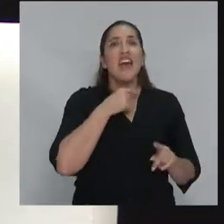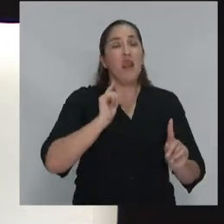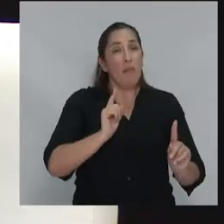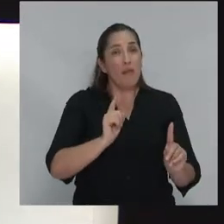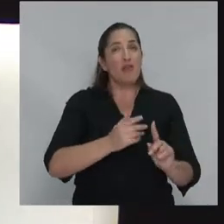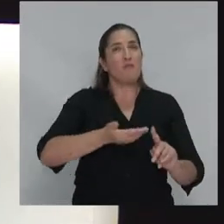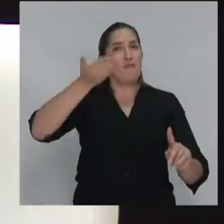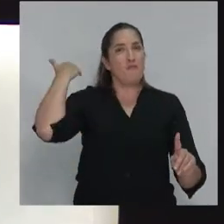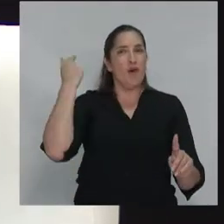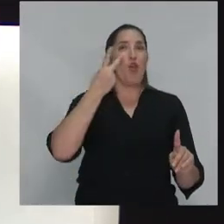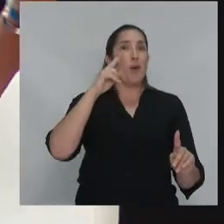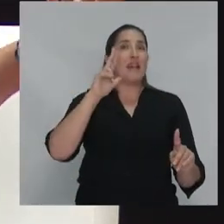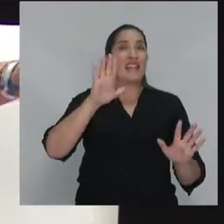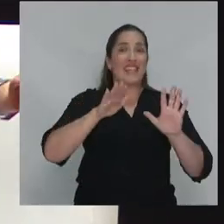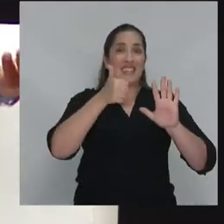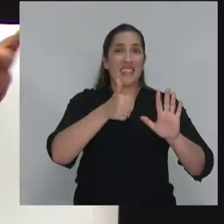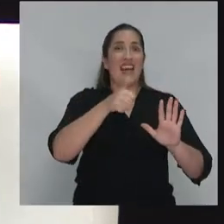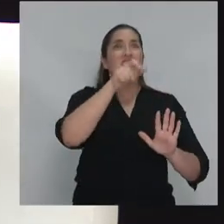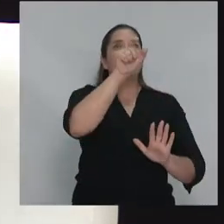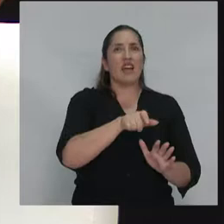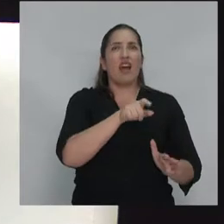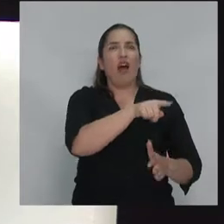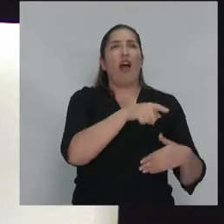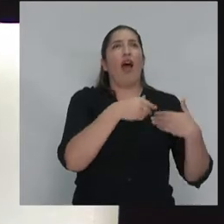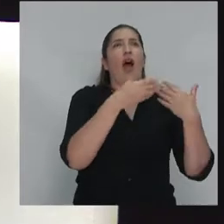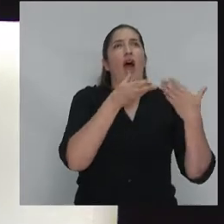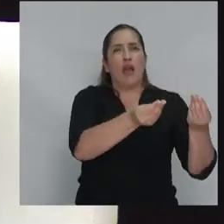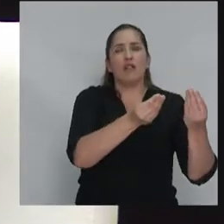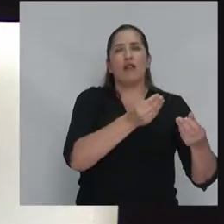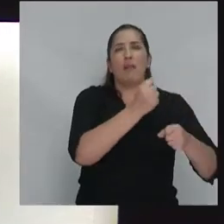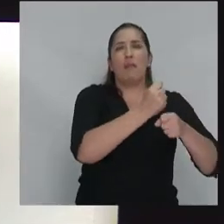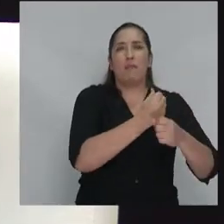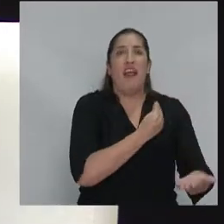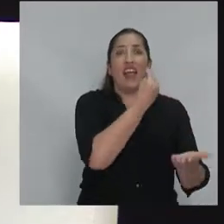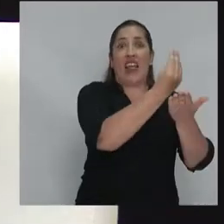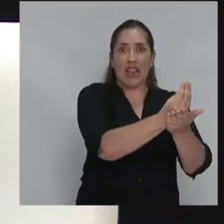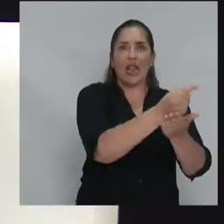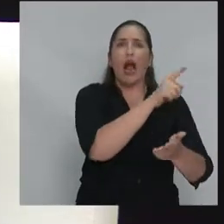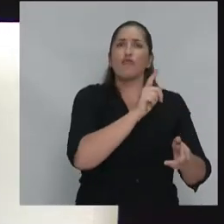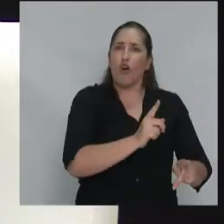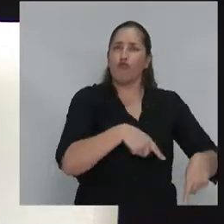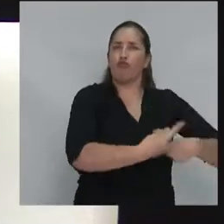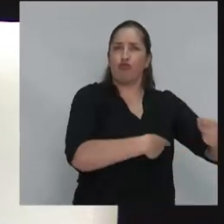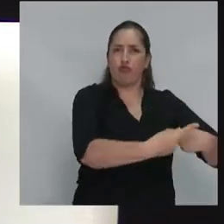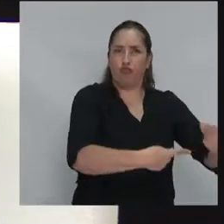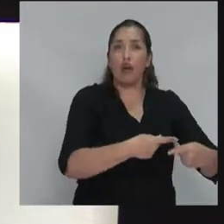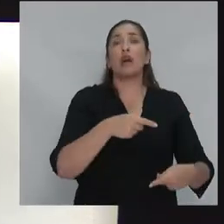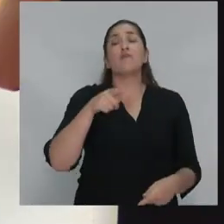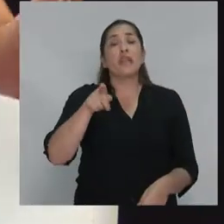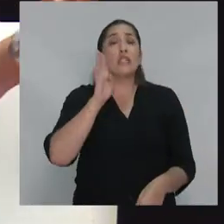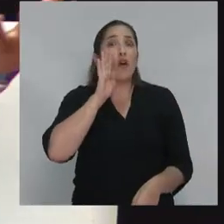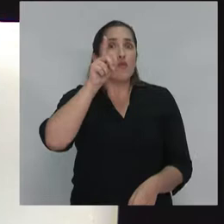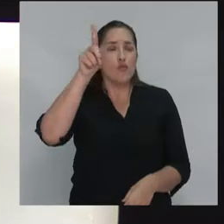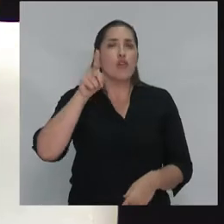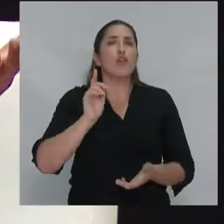Bernie de 2016 en un movimiento territorial a lo largo de todo el país. Hay lucha de clases en Estados Unidos,